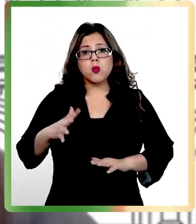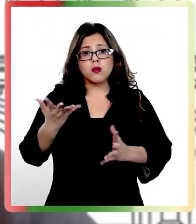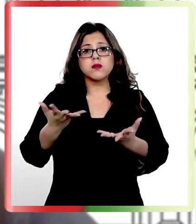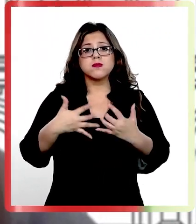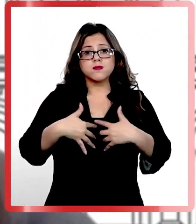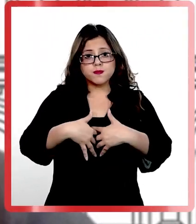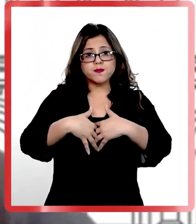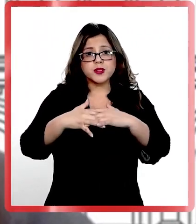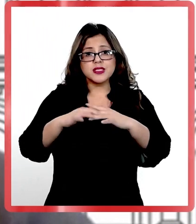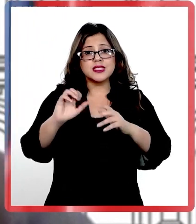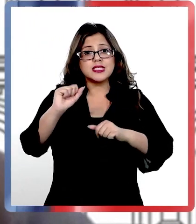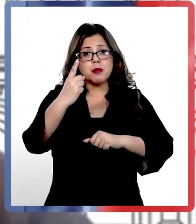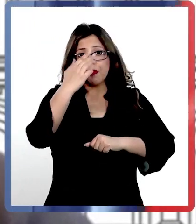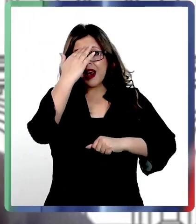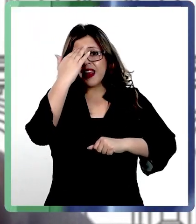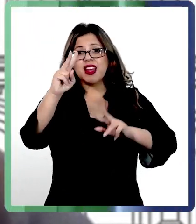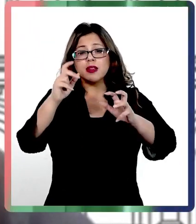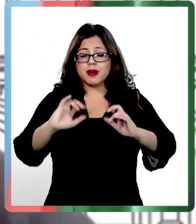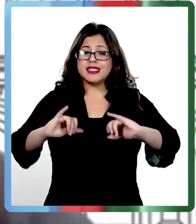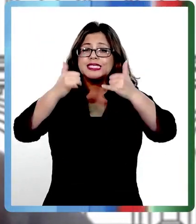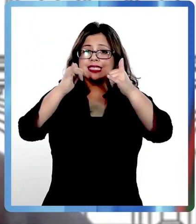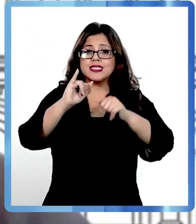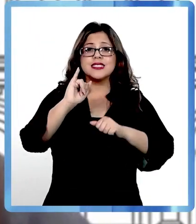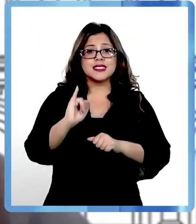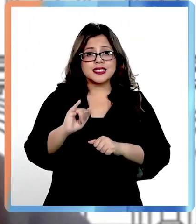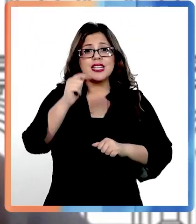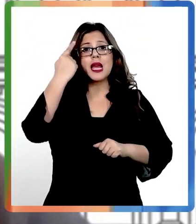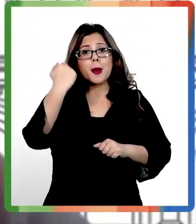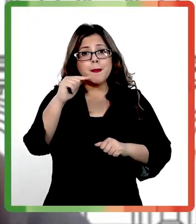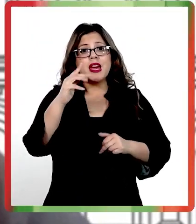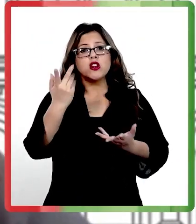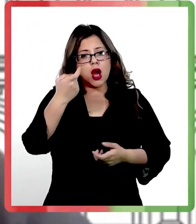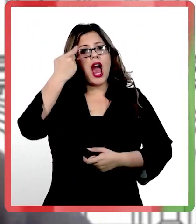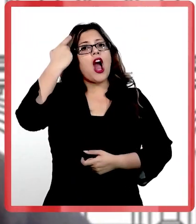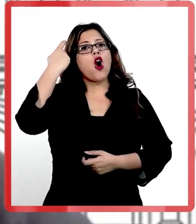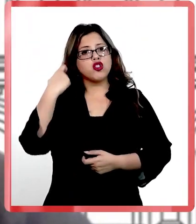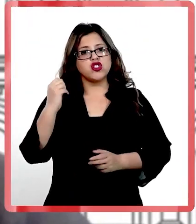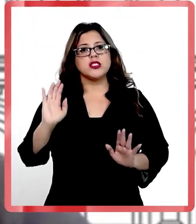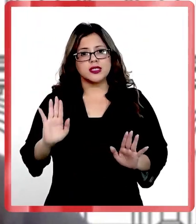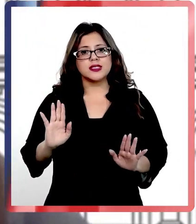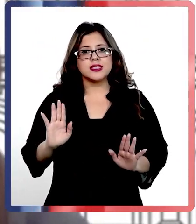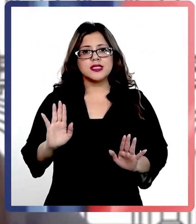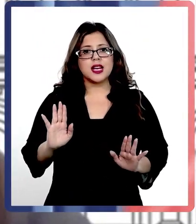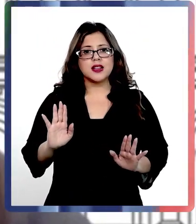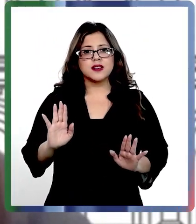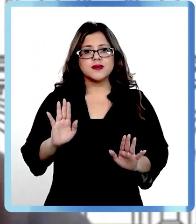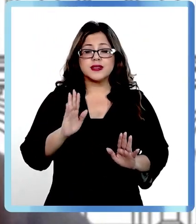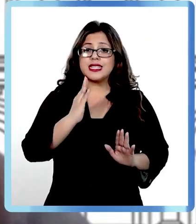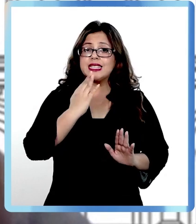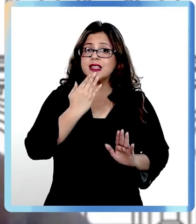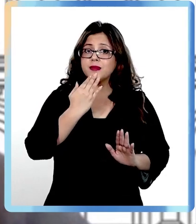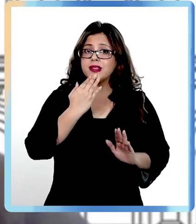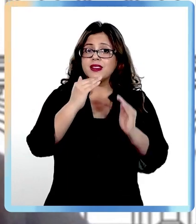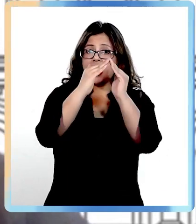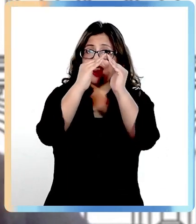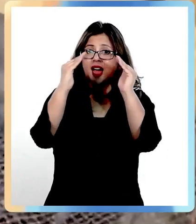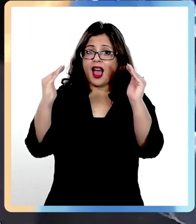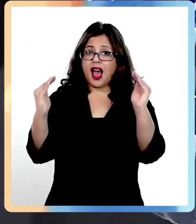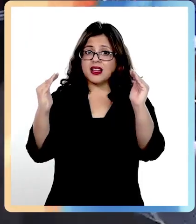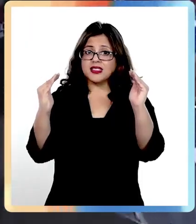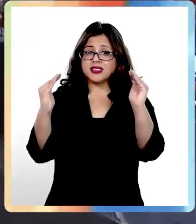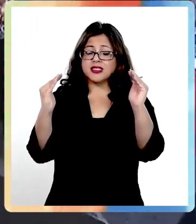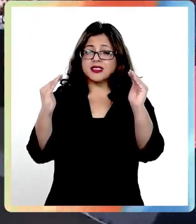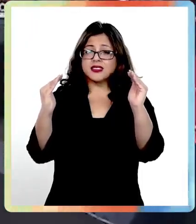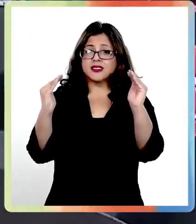fortalecer desde el día uno el disfrutar, pero el disfrutar con conciencia. Más aún, cuando dentro del hogar